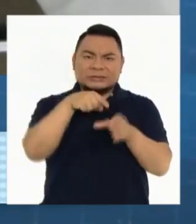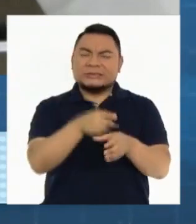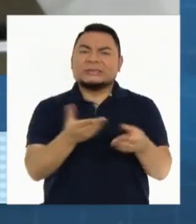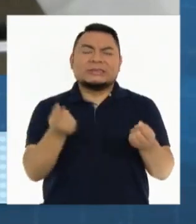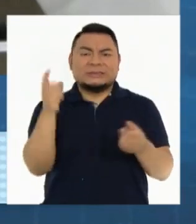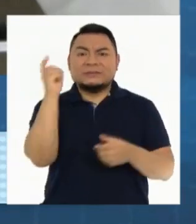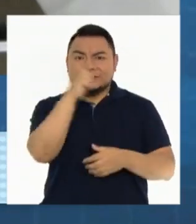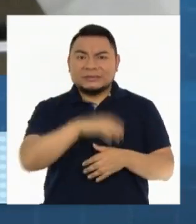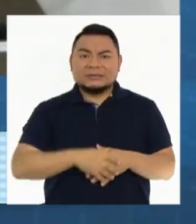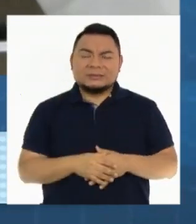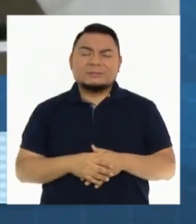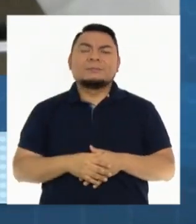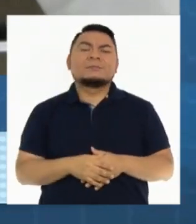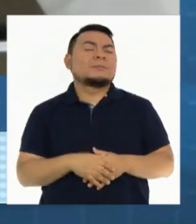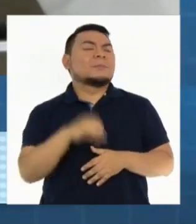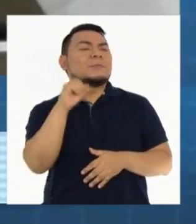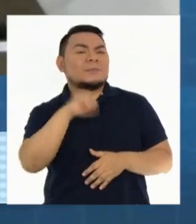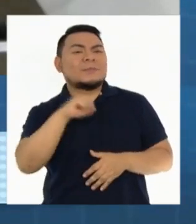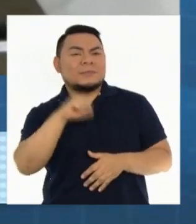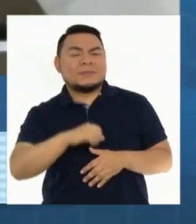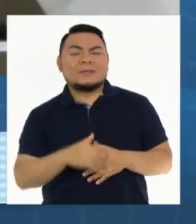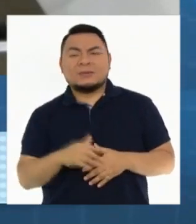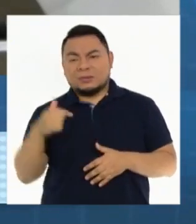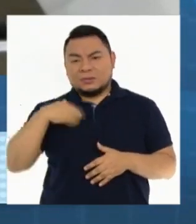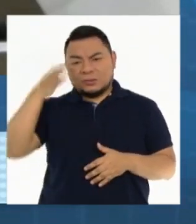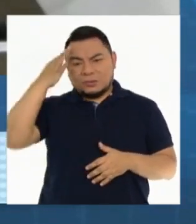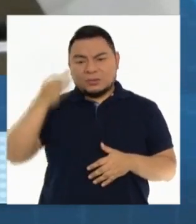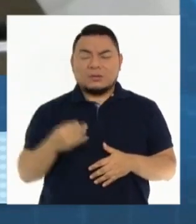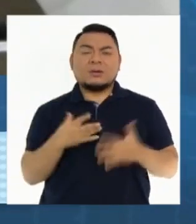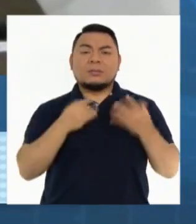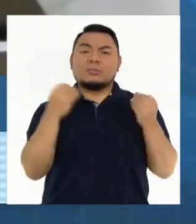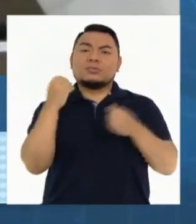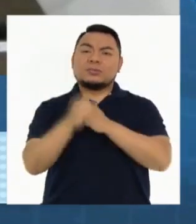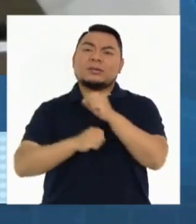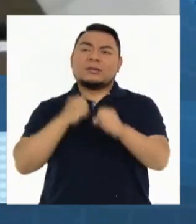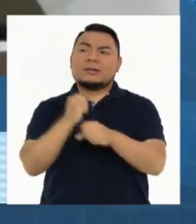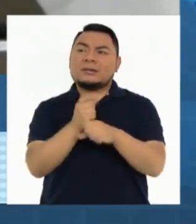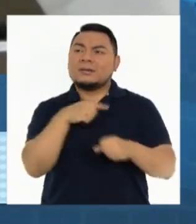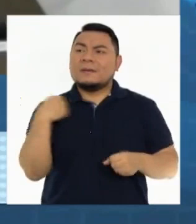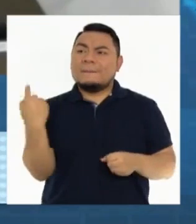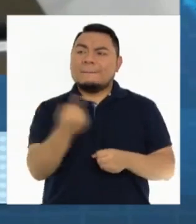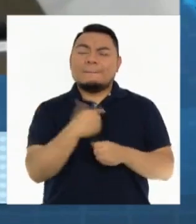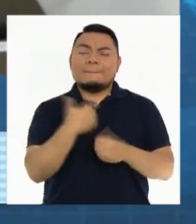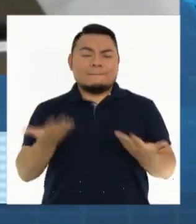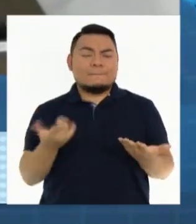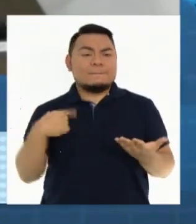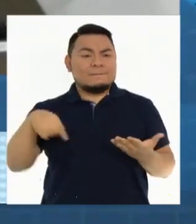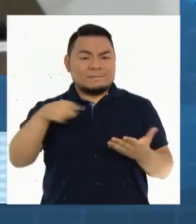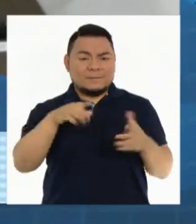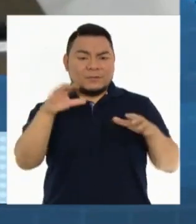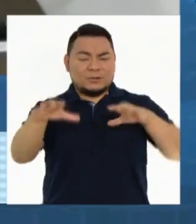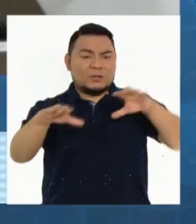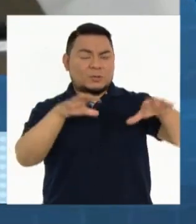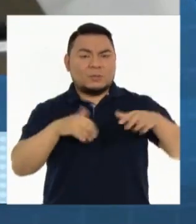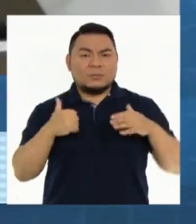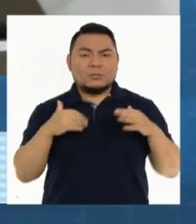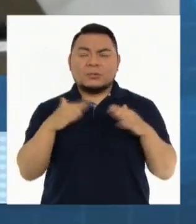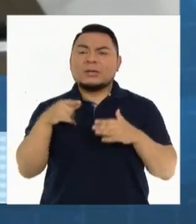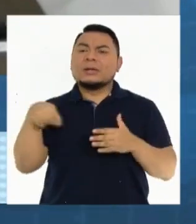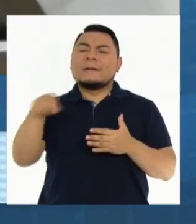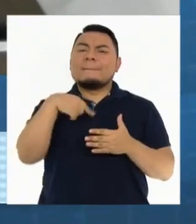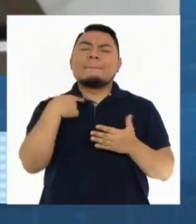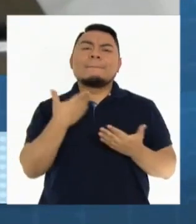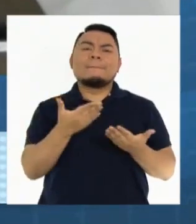Bueno, Paola, yo creo que durante muchos años nosotros de espacios municipales hemos venido